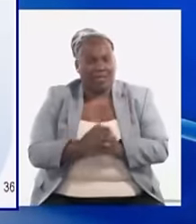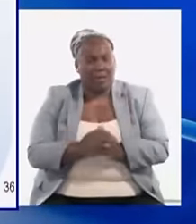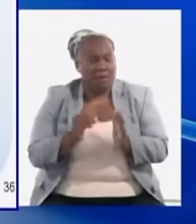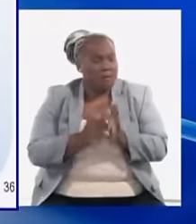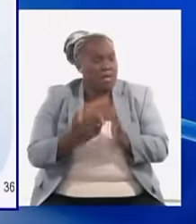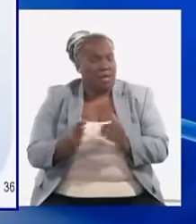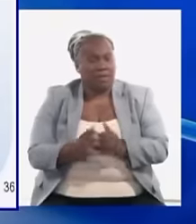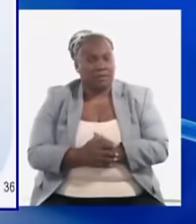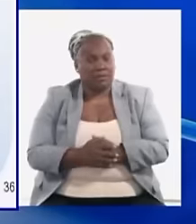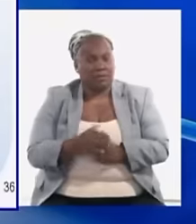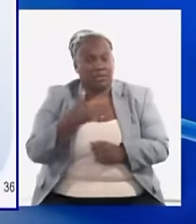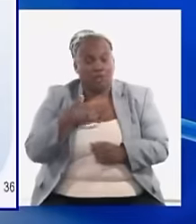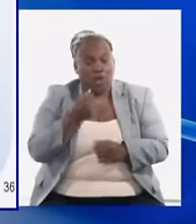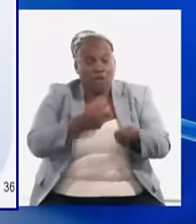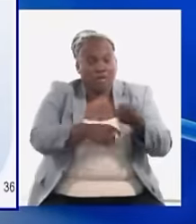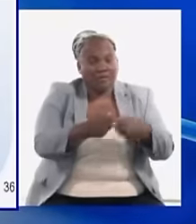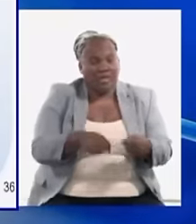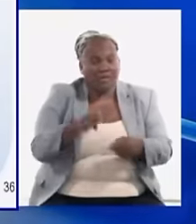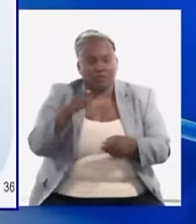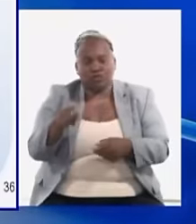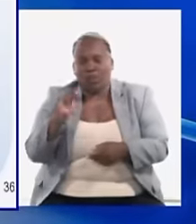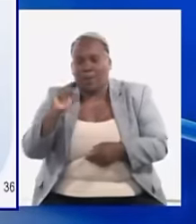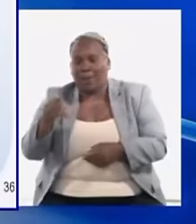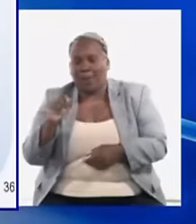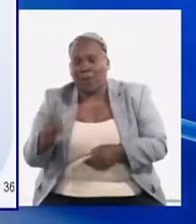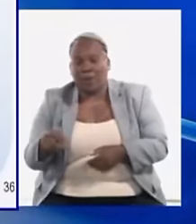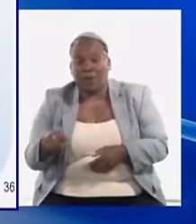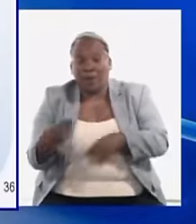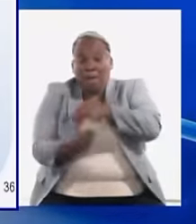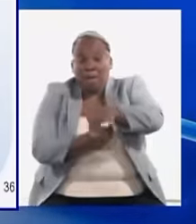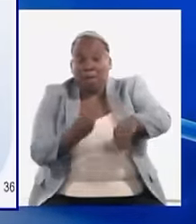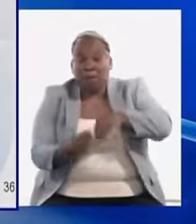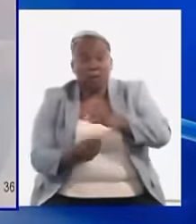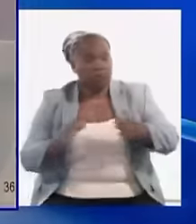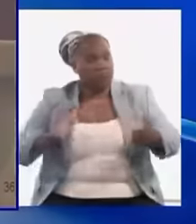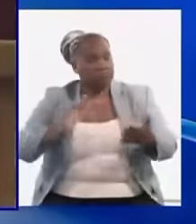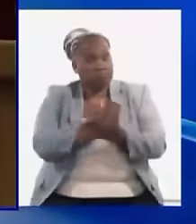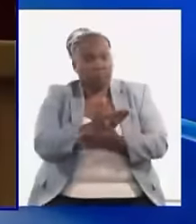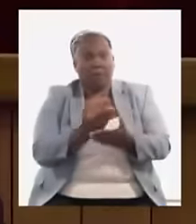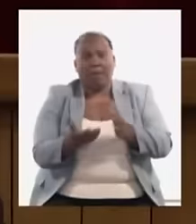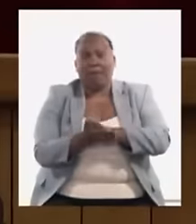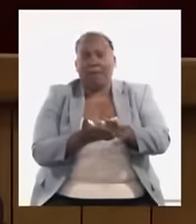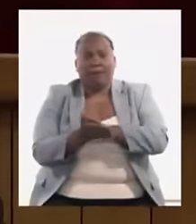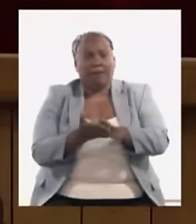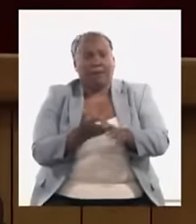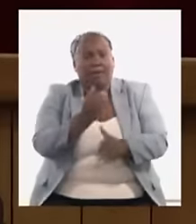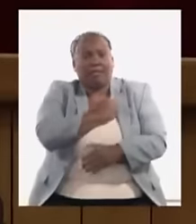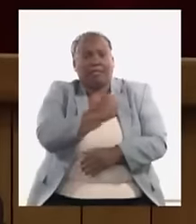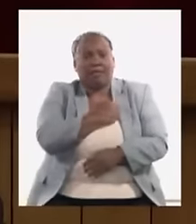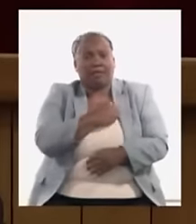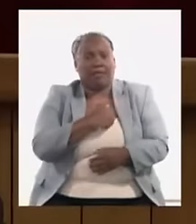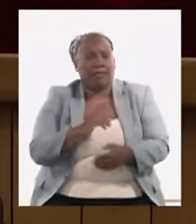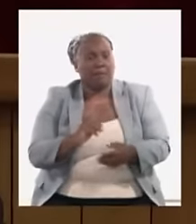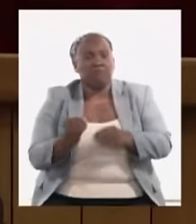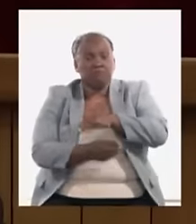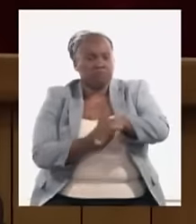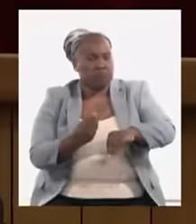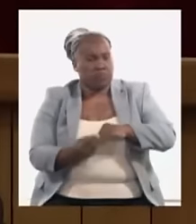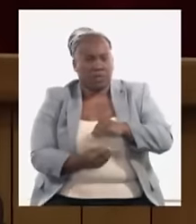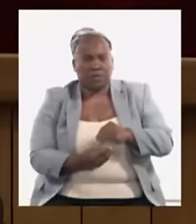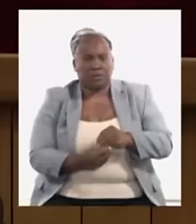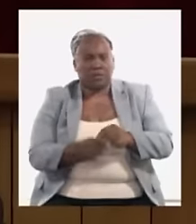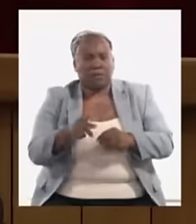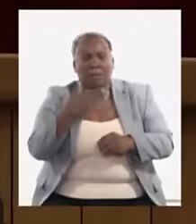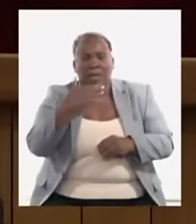yo te vendo tú me comes casi han desaparecido las permutas ya casi nadie quiere permutar porque es mejor vender y comprar pero